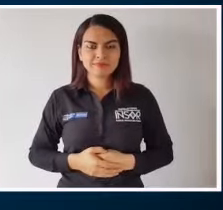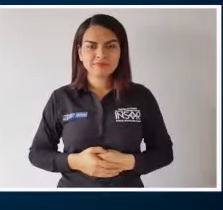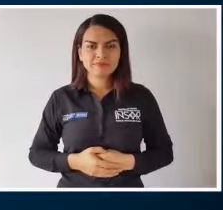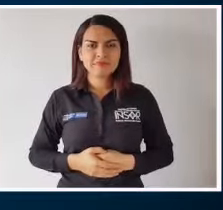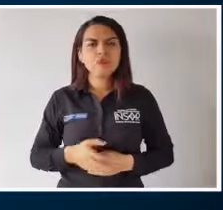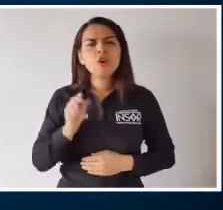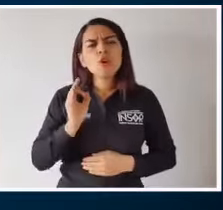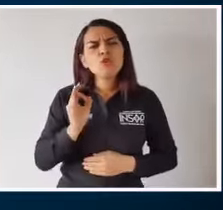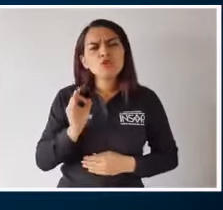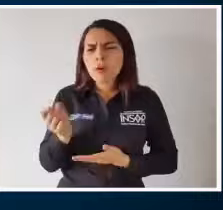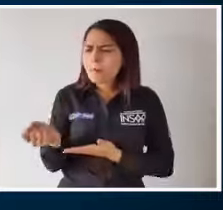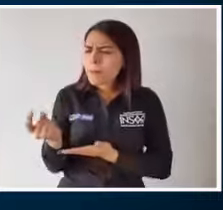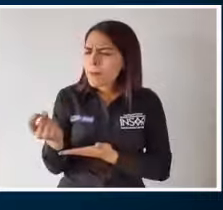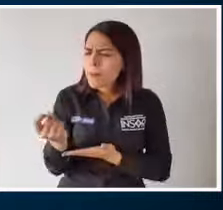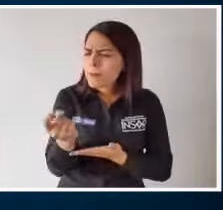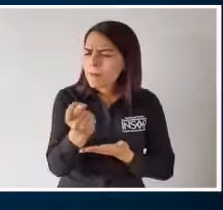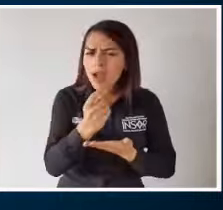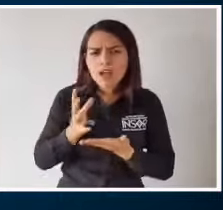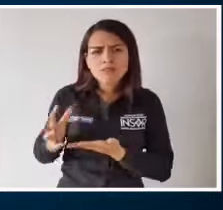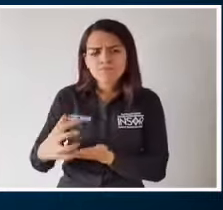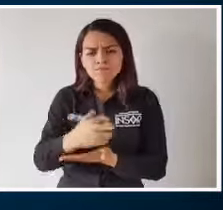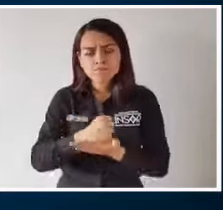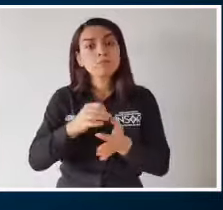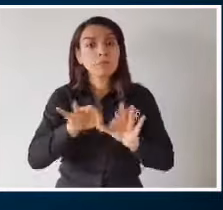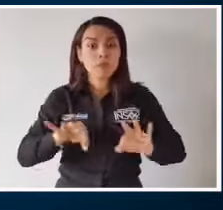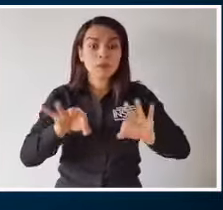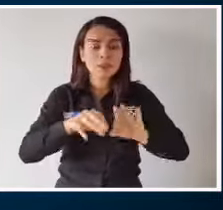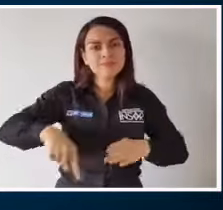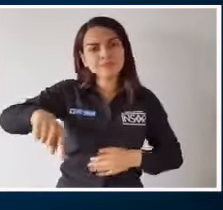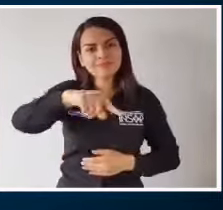Y las preguntas frecuentes de tu interés.